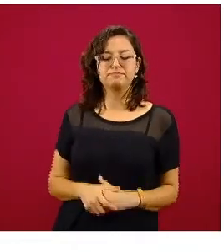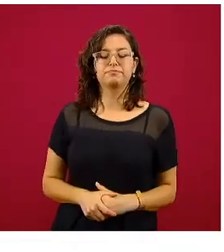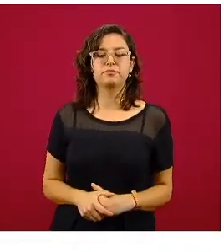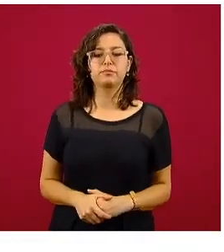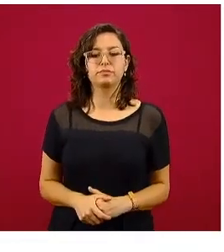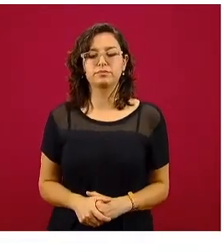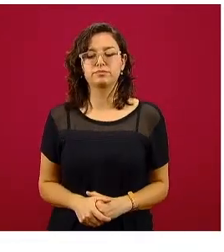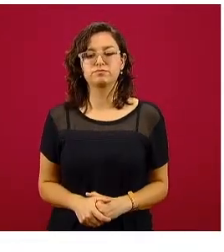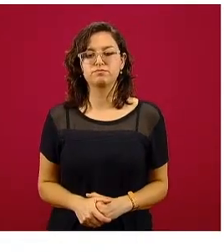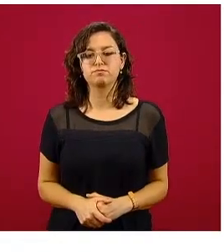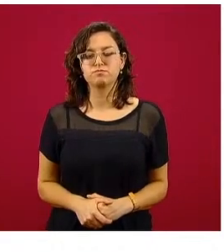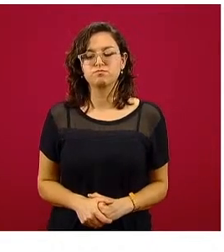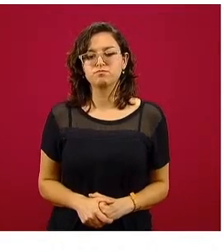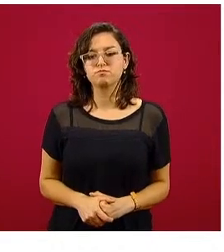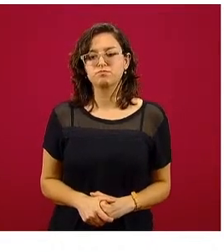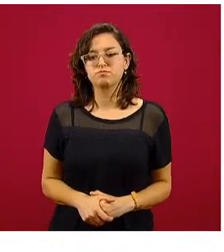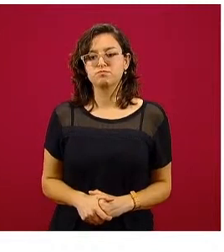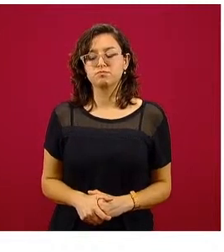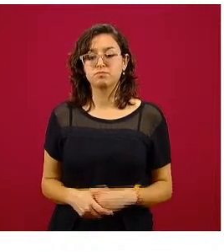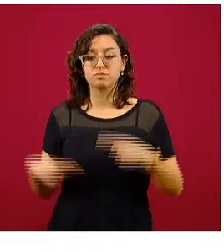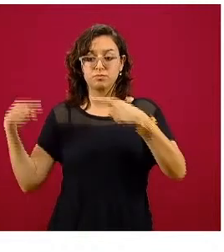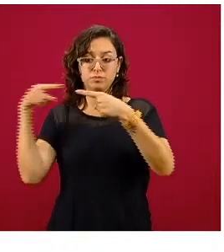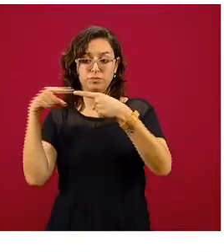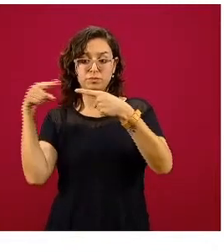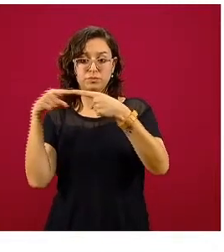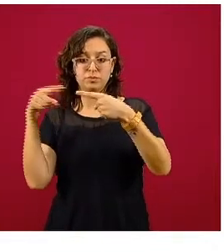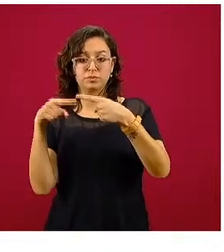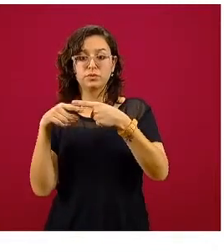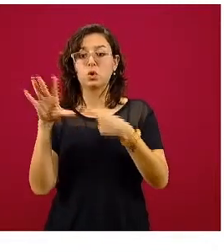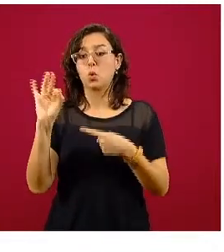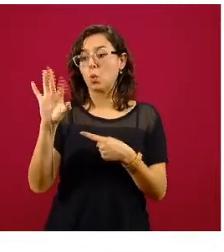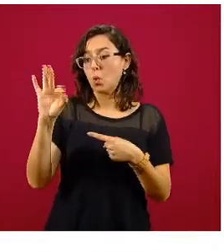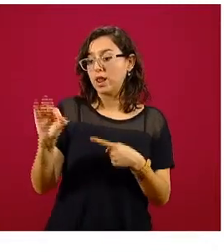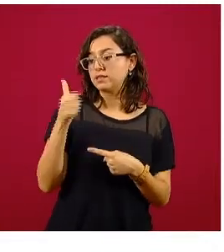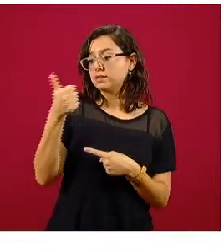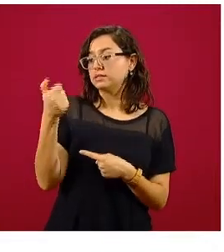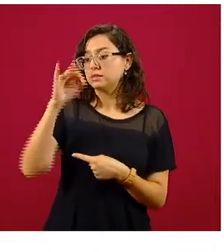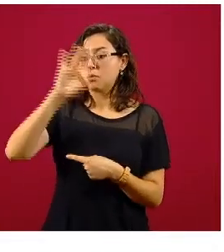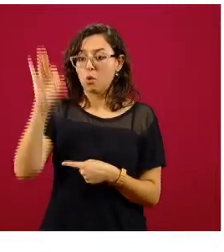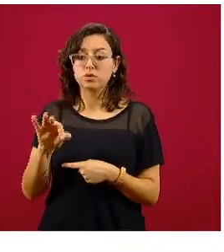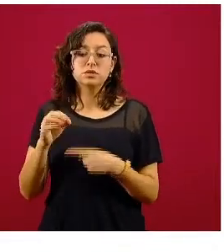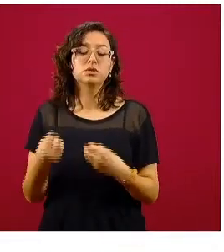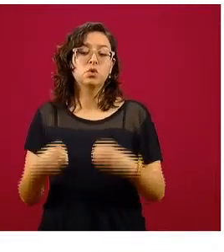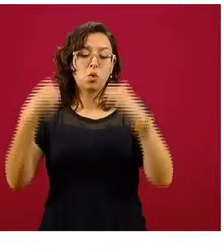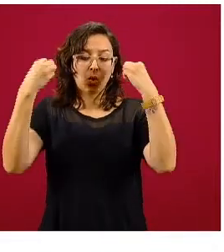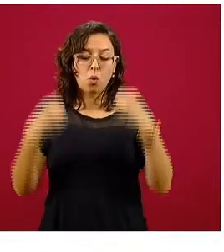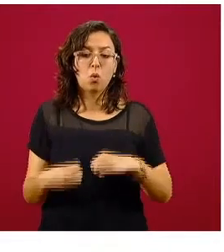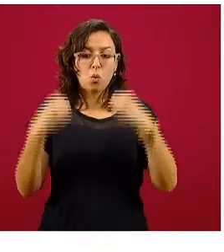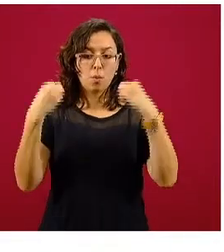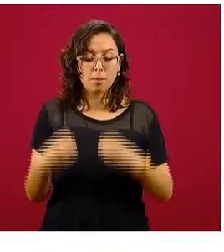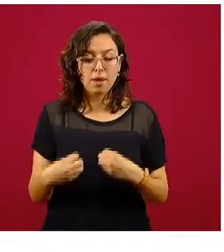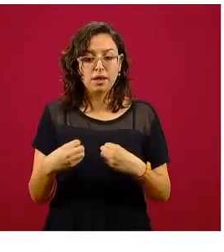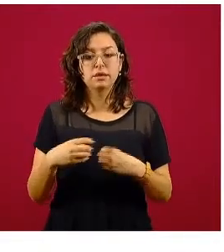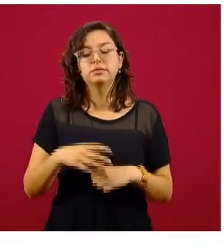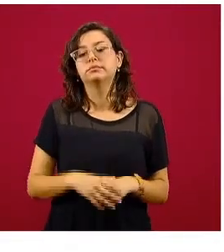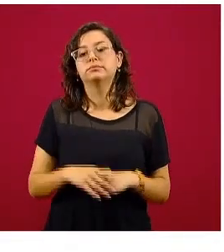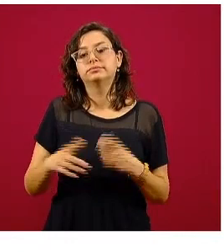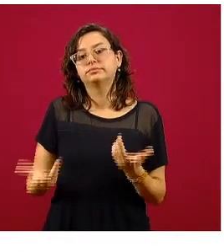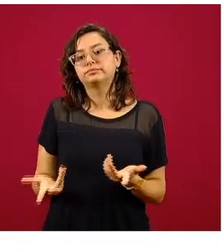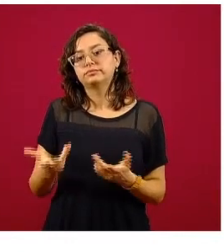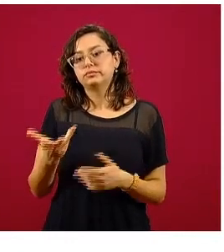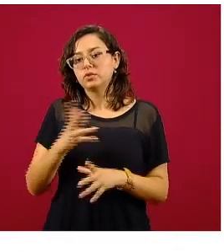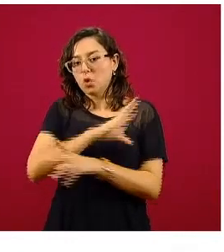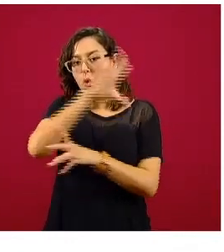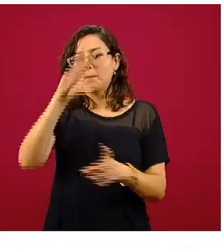En la primera, que son las generales, 46% es la ocupación de las camas generales, con 10